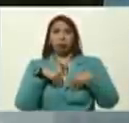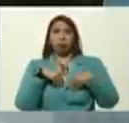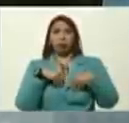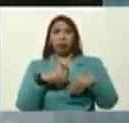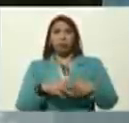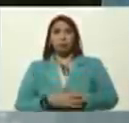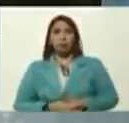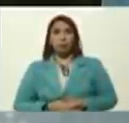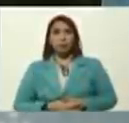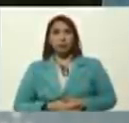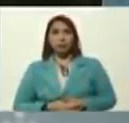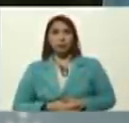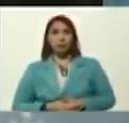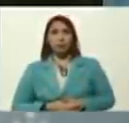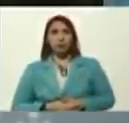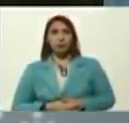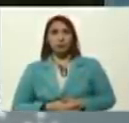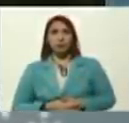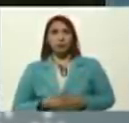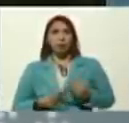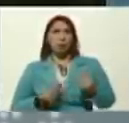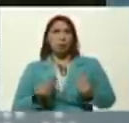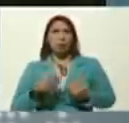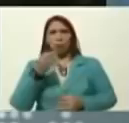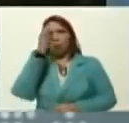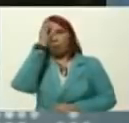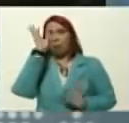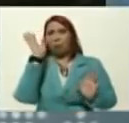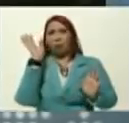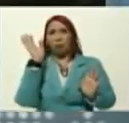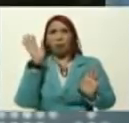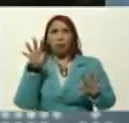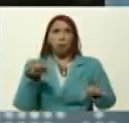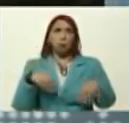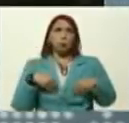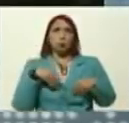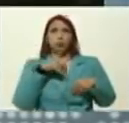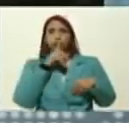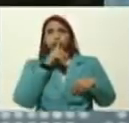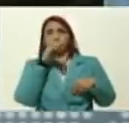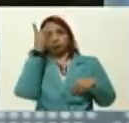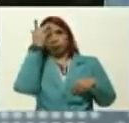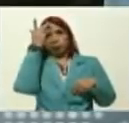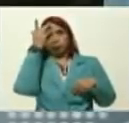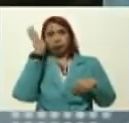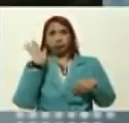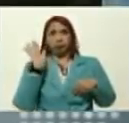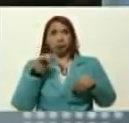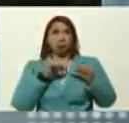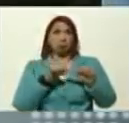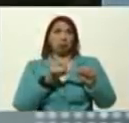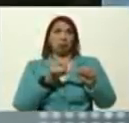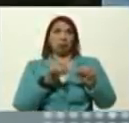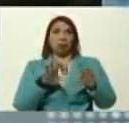como, no sé, en el aire, quien no participa, queda en el aire,